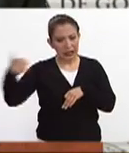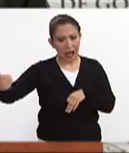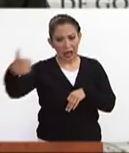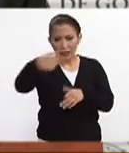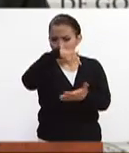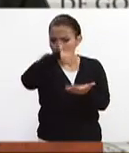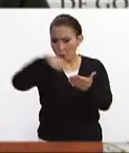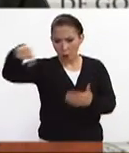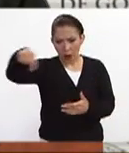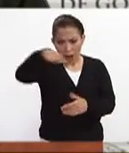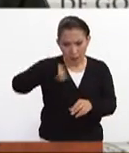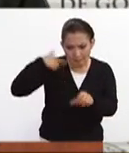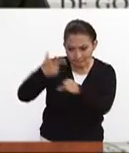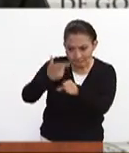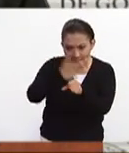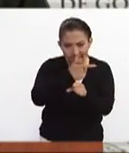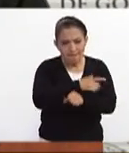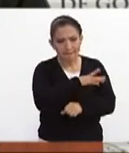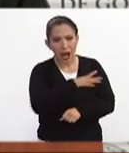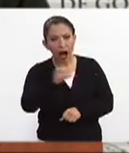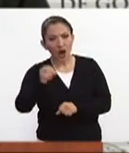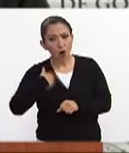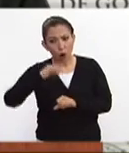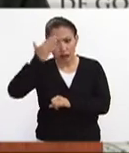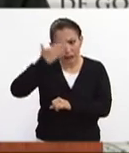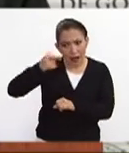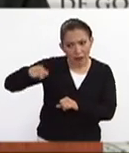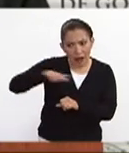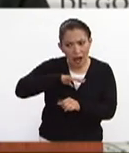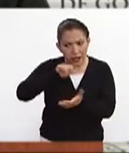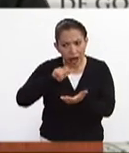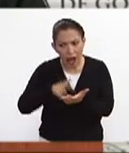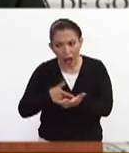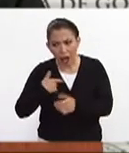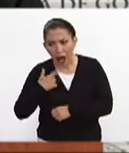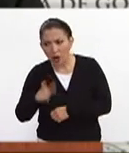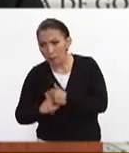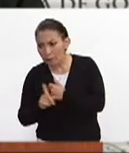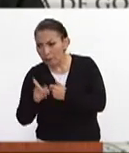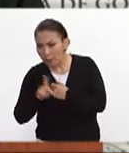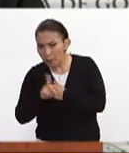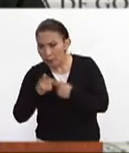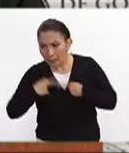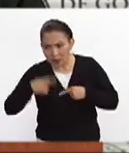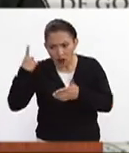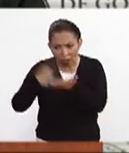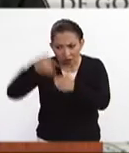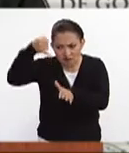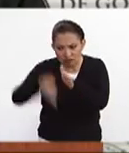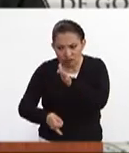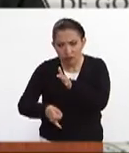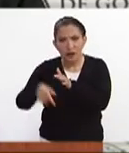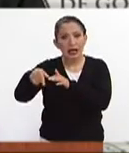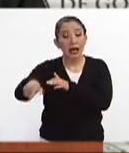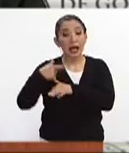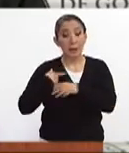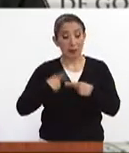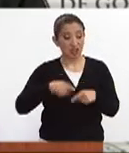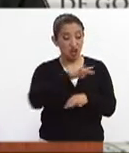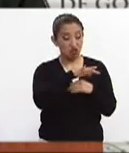un punto donde hay indicios o conocimiento de presencia de personas. La sociedad